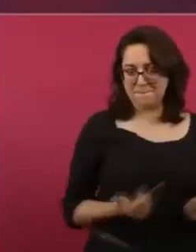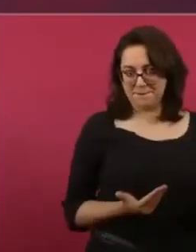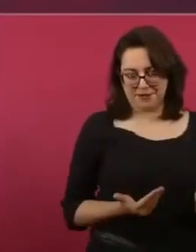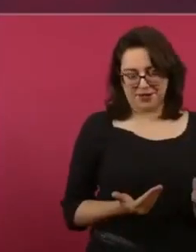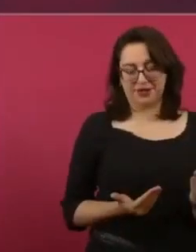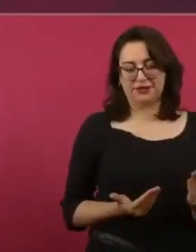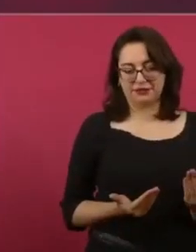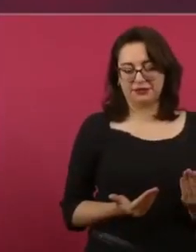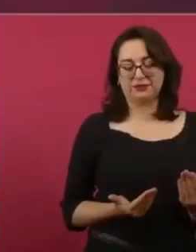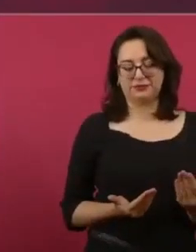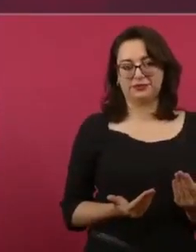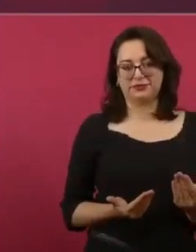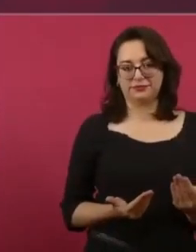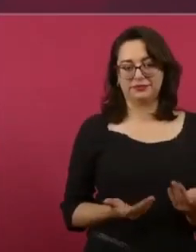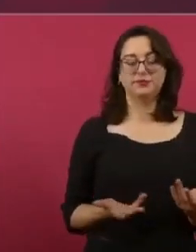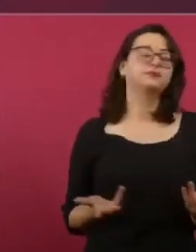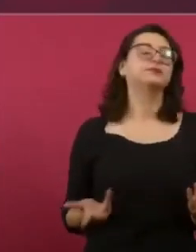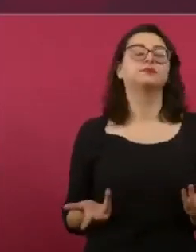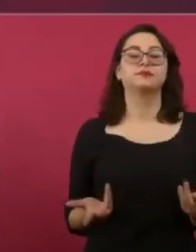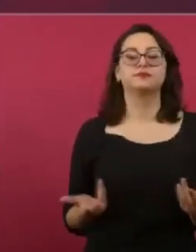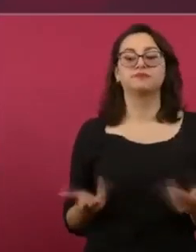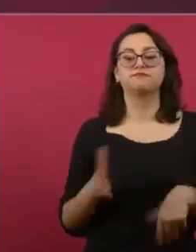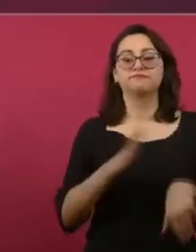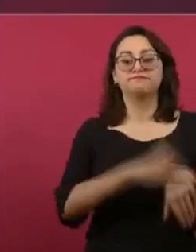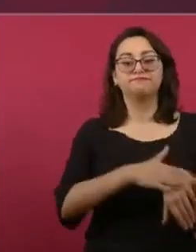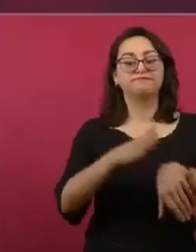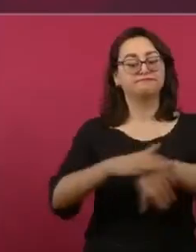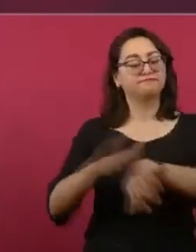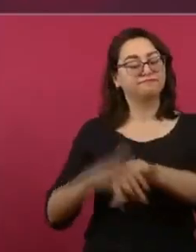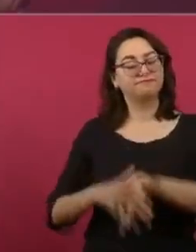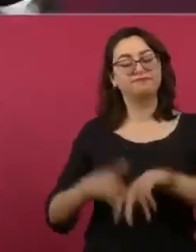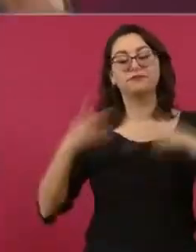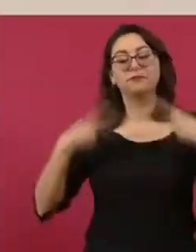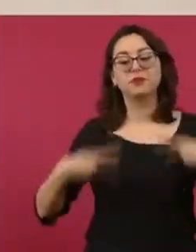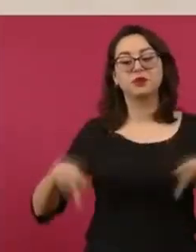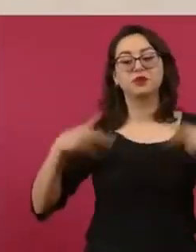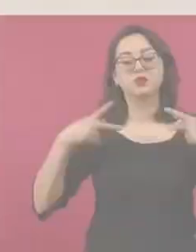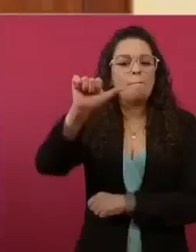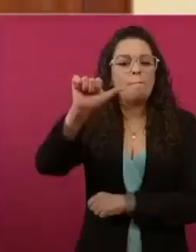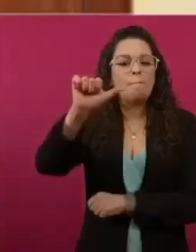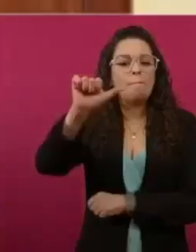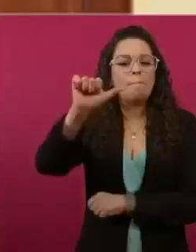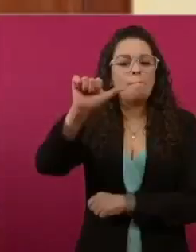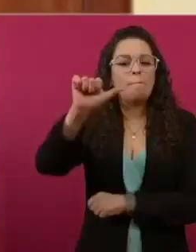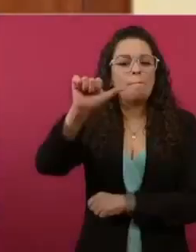una triquiñuela, y se reserva el derecho de admisión que haga su propia mañanera. Vamos a escucharlo.